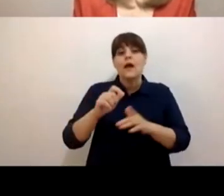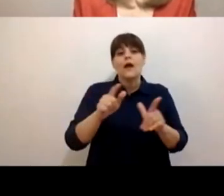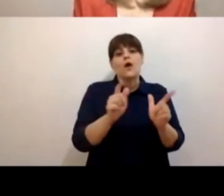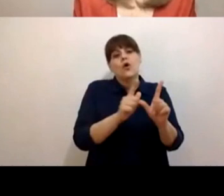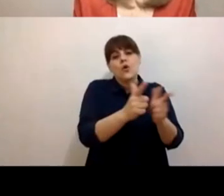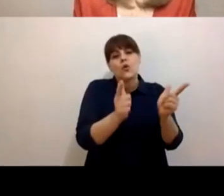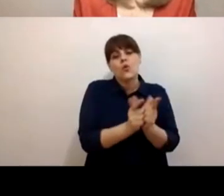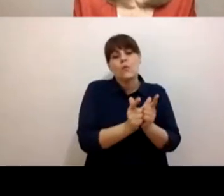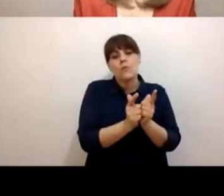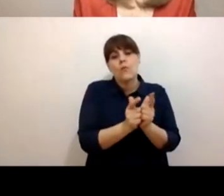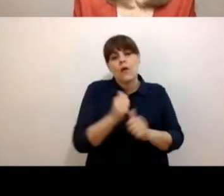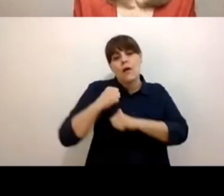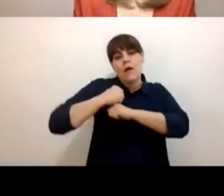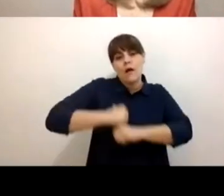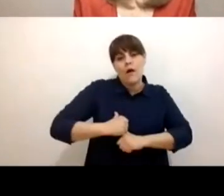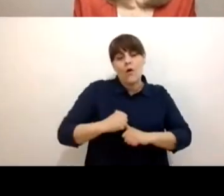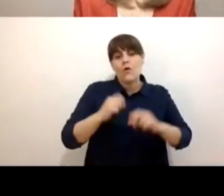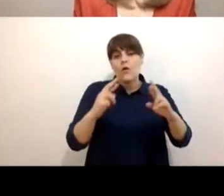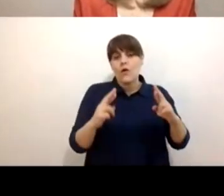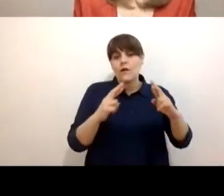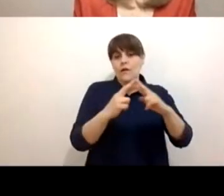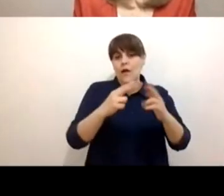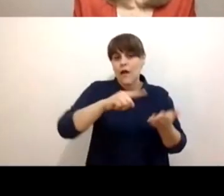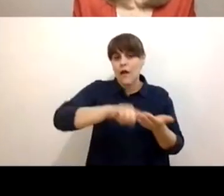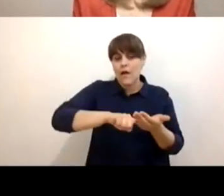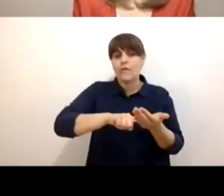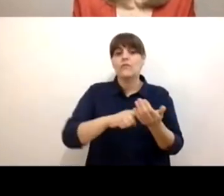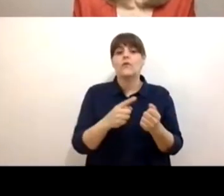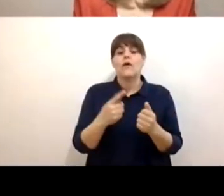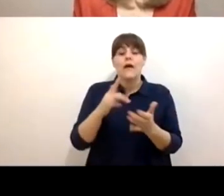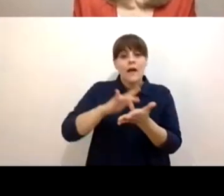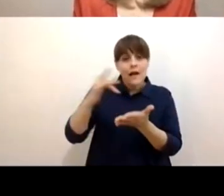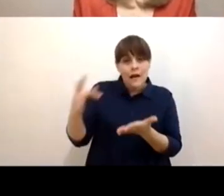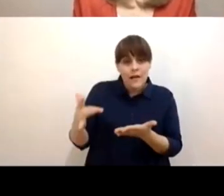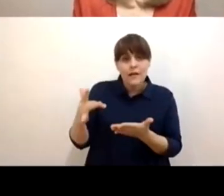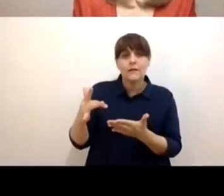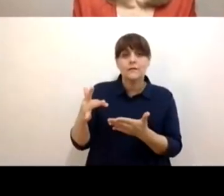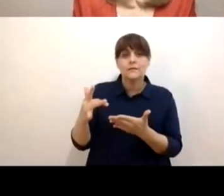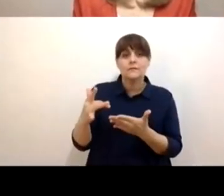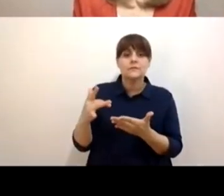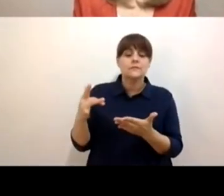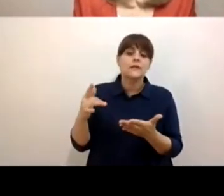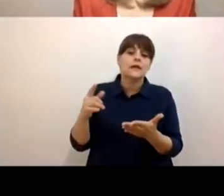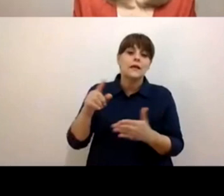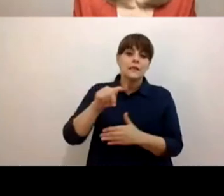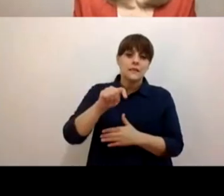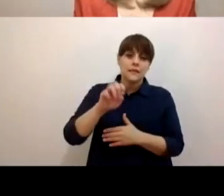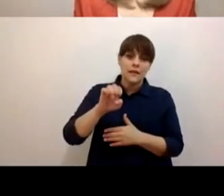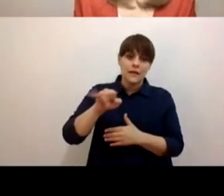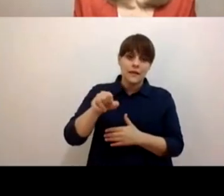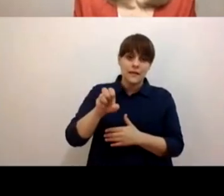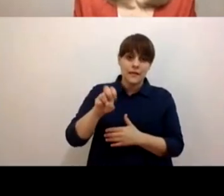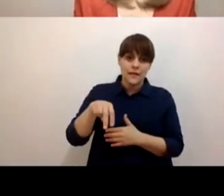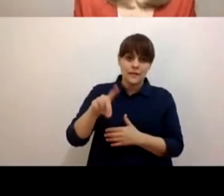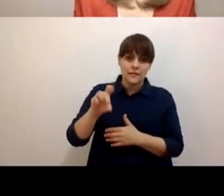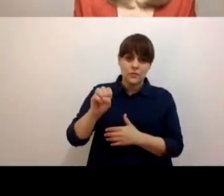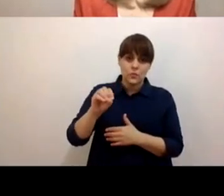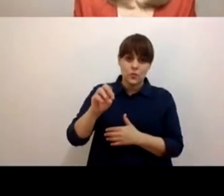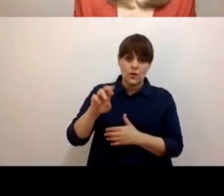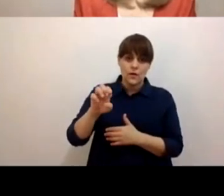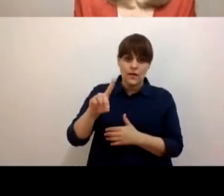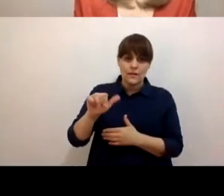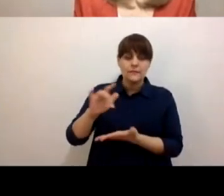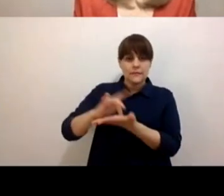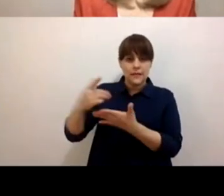por prestarnos su plataforma a Tejiendo Redes Infancia, y súper